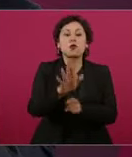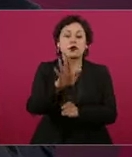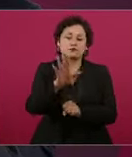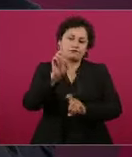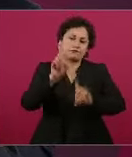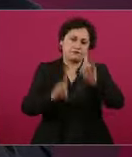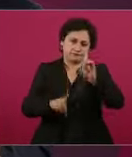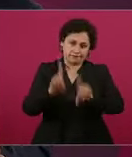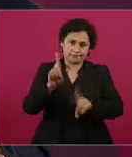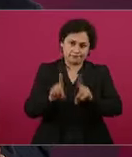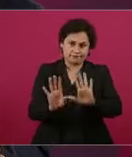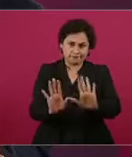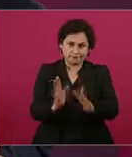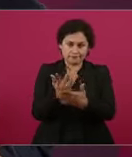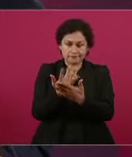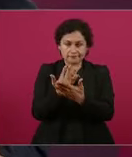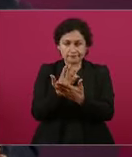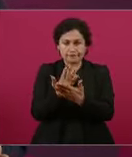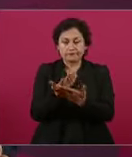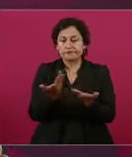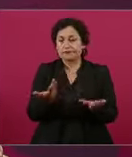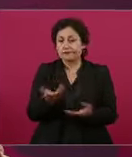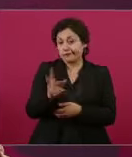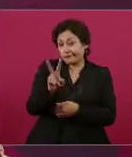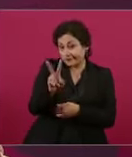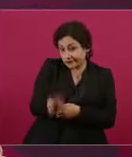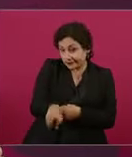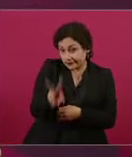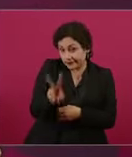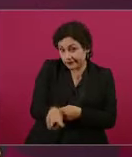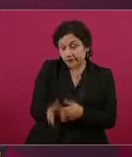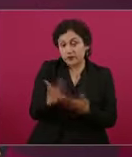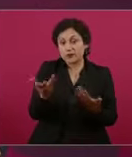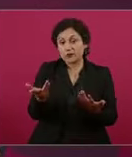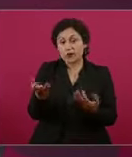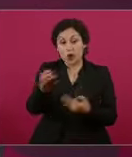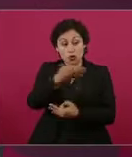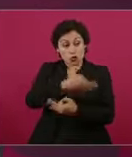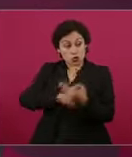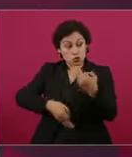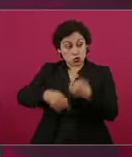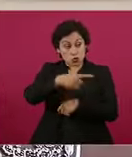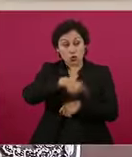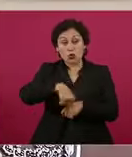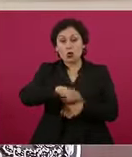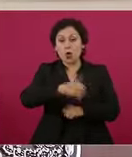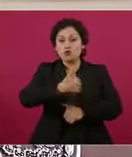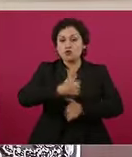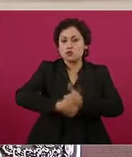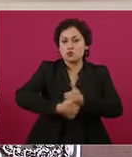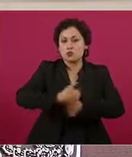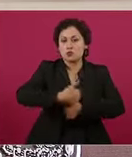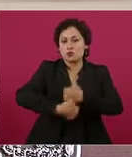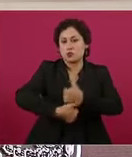Y la verdad que todos los que están participando son